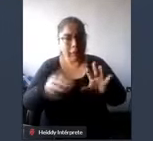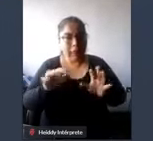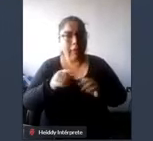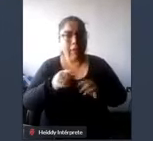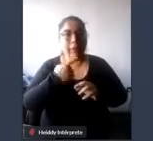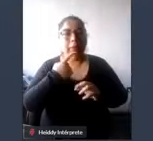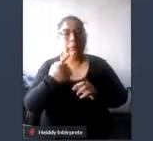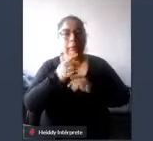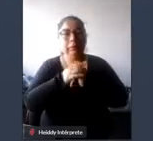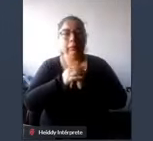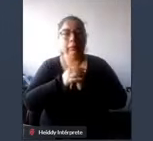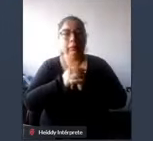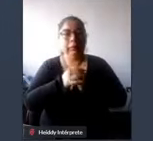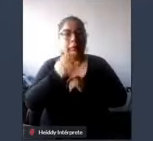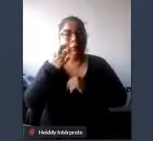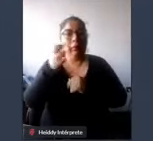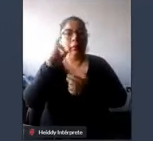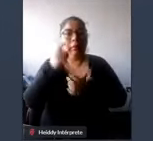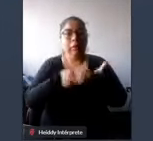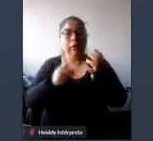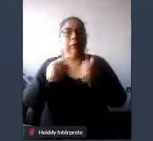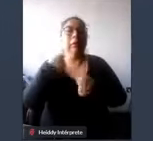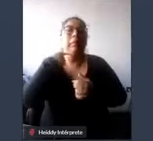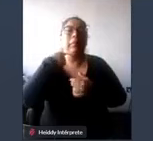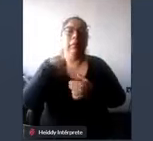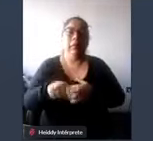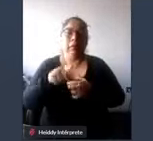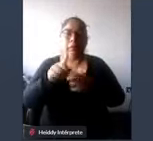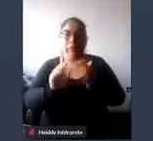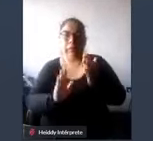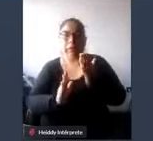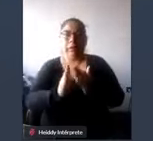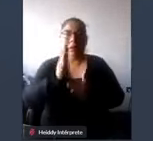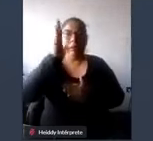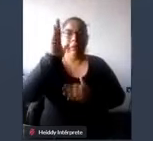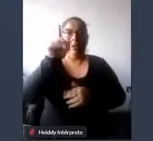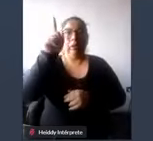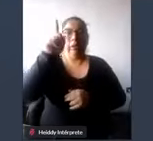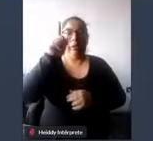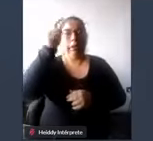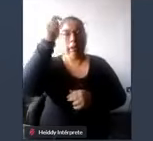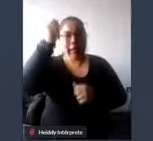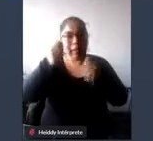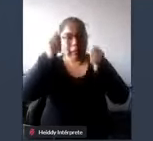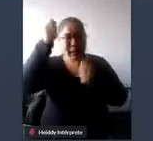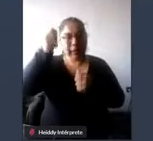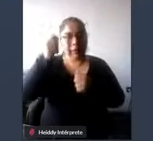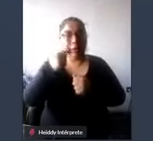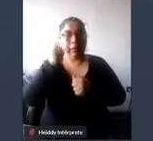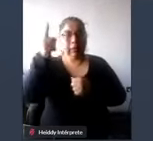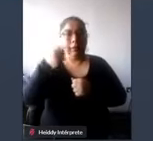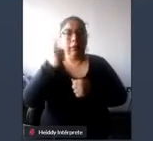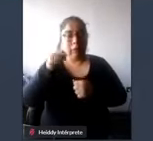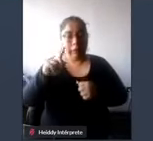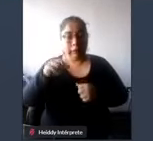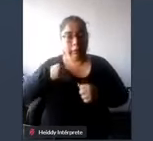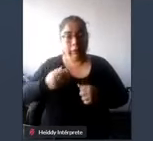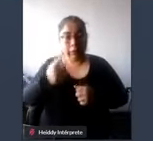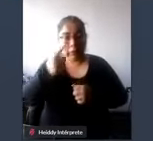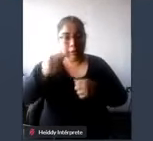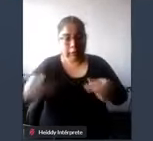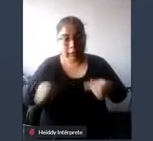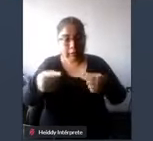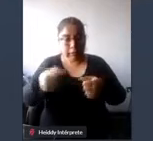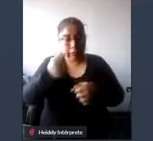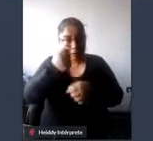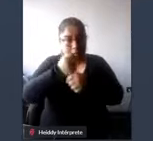de que se malogró el ascensor de la estación de Gamarra y una señora en silla de ruedas que trabajaba en